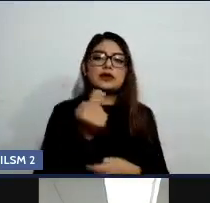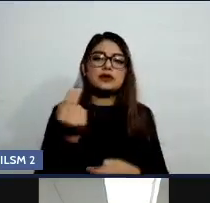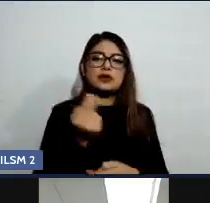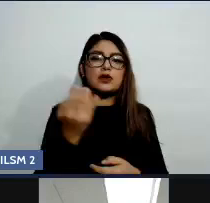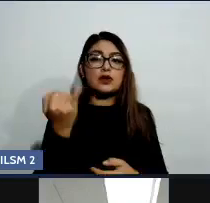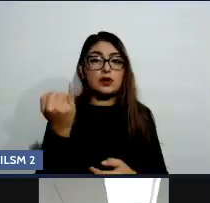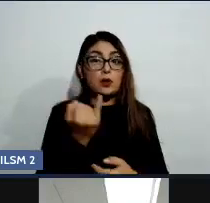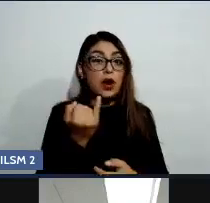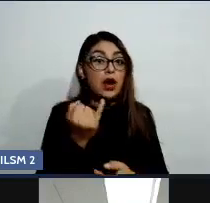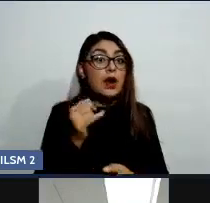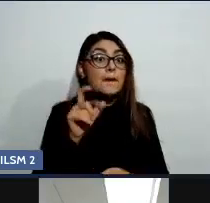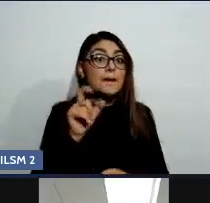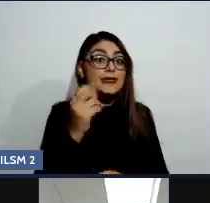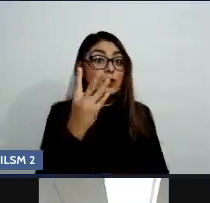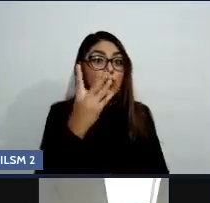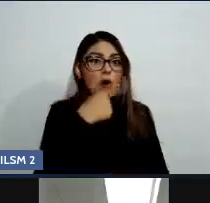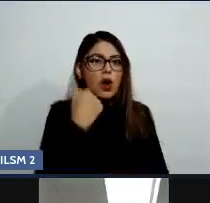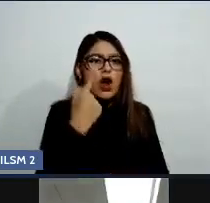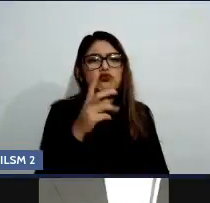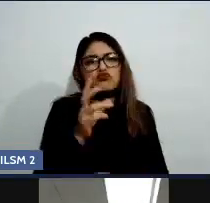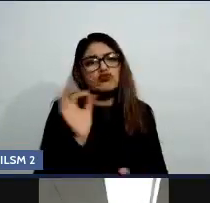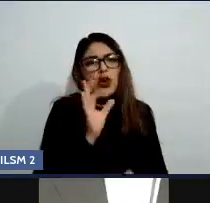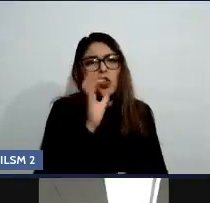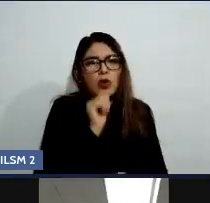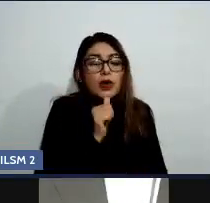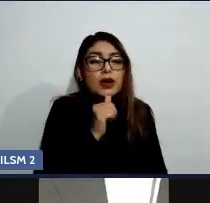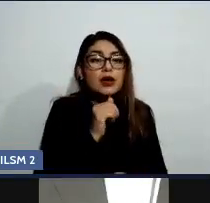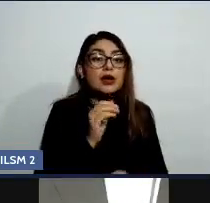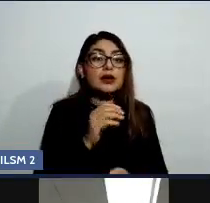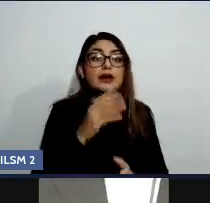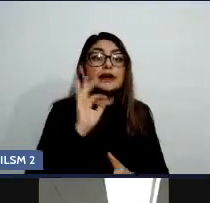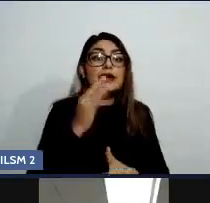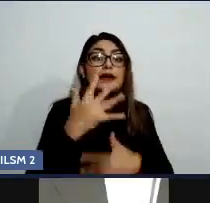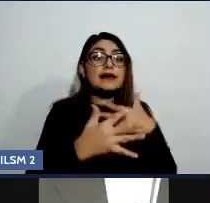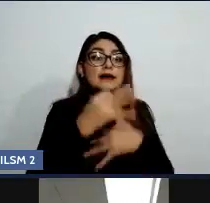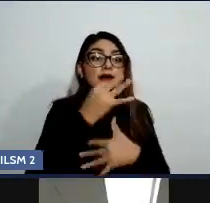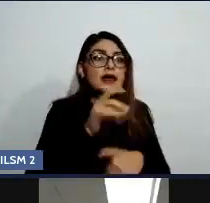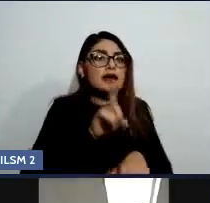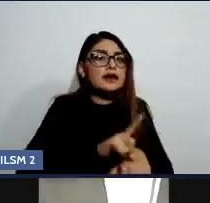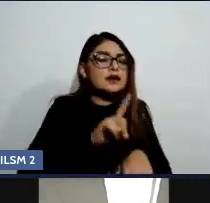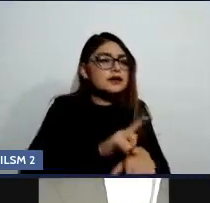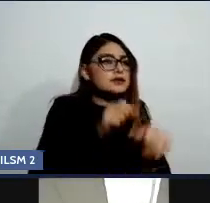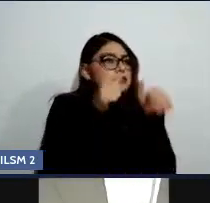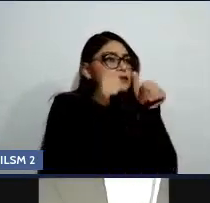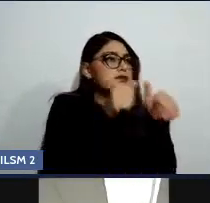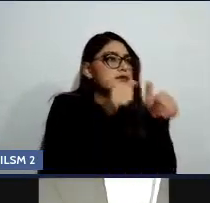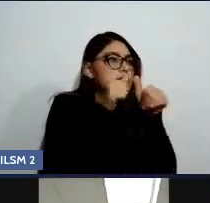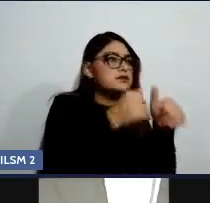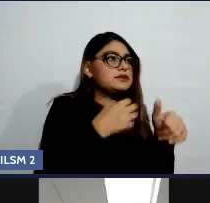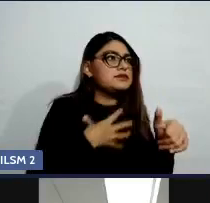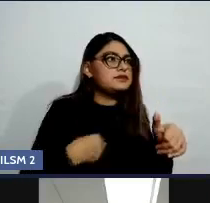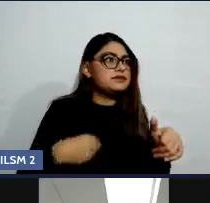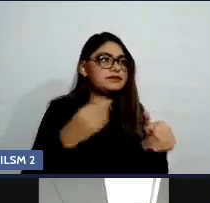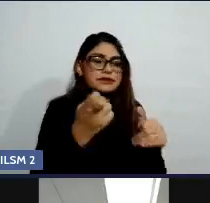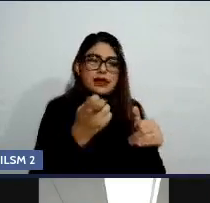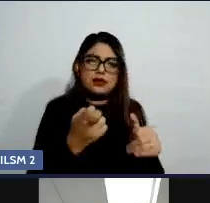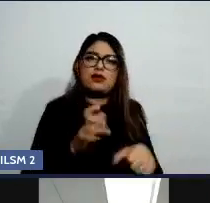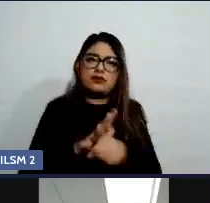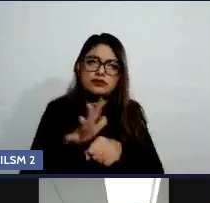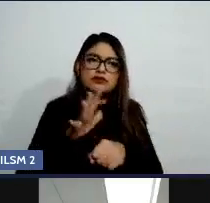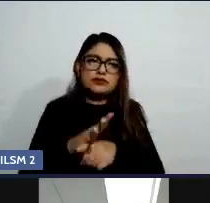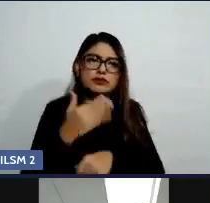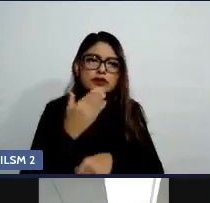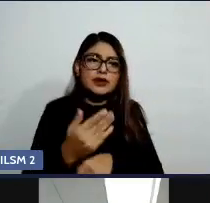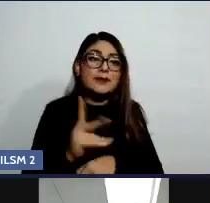los hijos. Pero pueden ser 15 minutos al día, 20 minutos al día es suficiente. Pero un tiempo de calidad